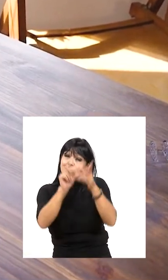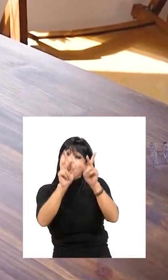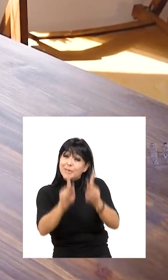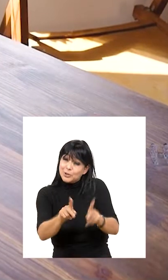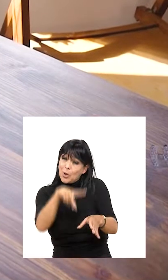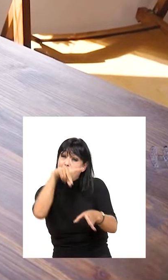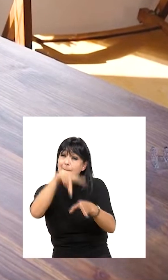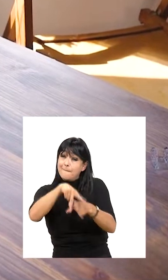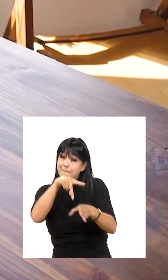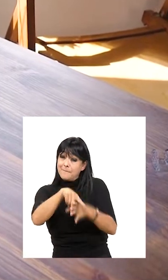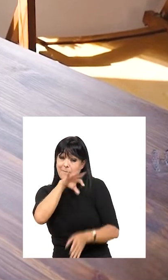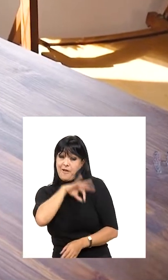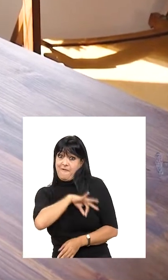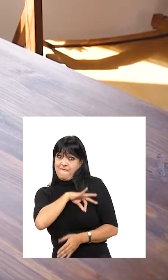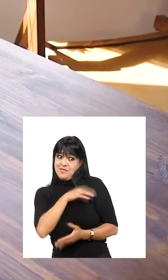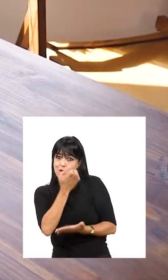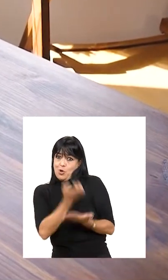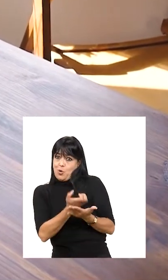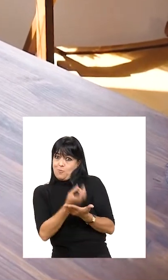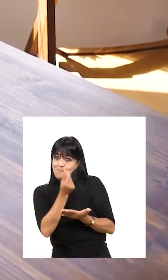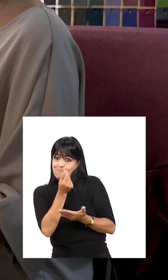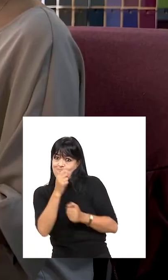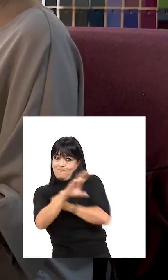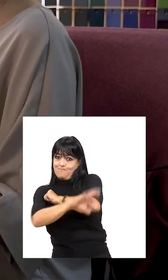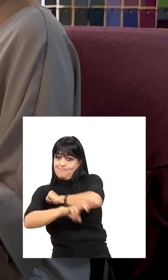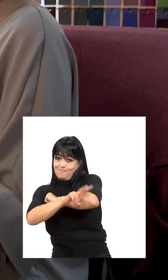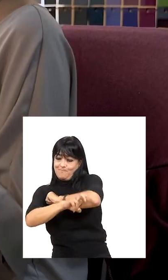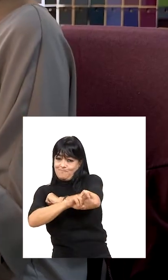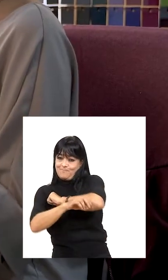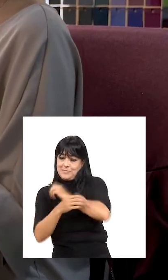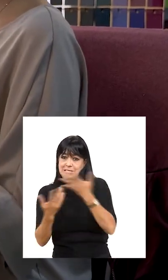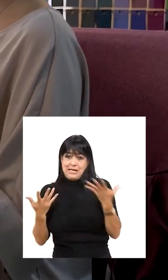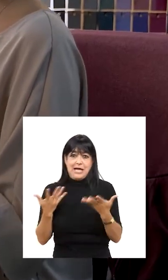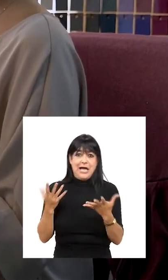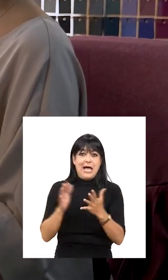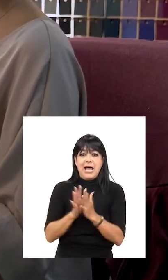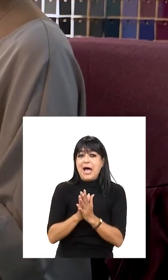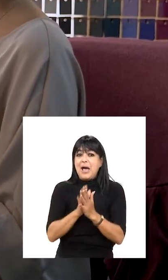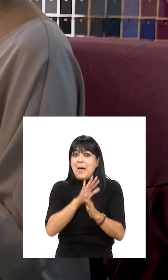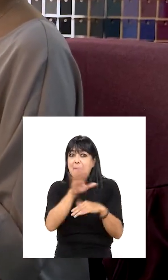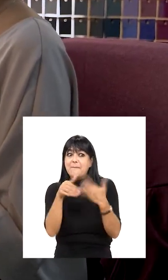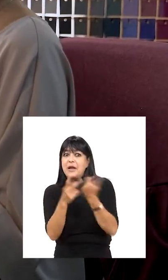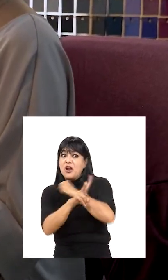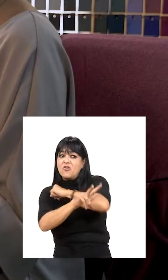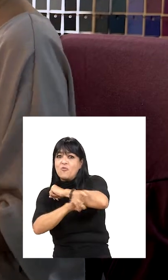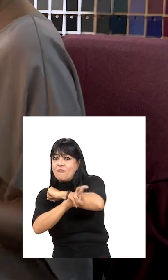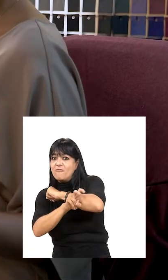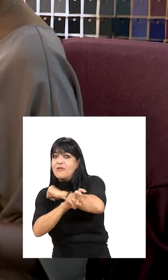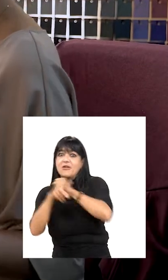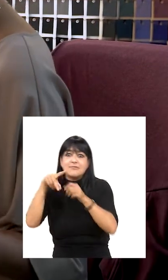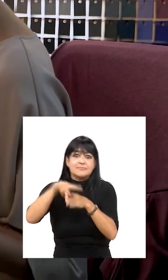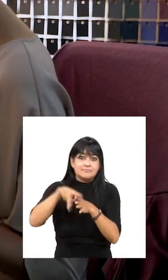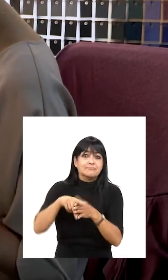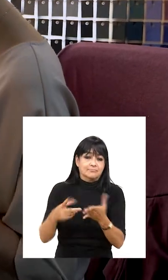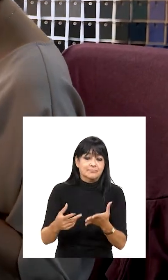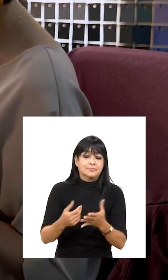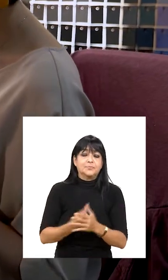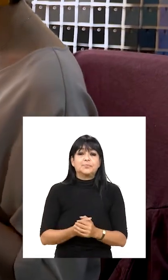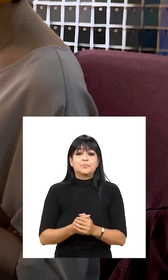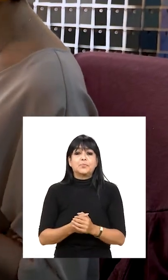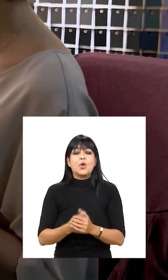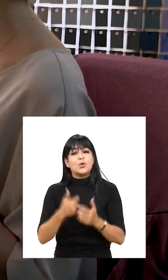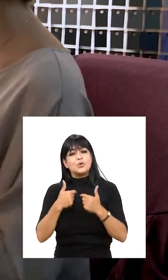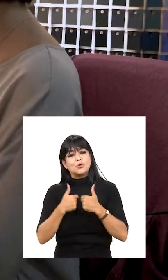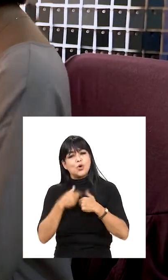Ciertos individuos buscan sacar un beneficio económico, haciendo mil y una peripecia para robar u otros